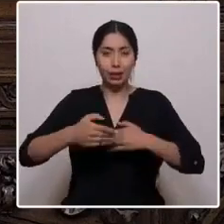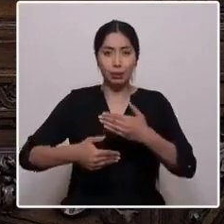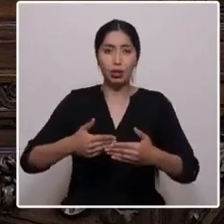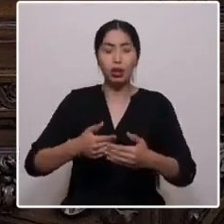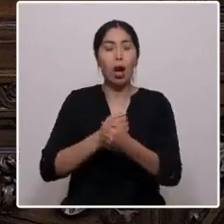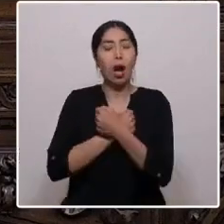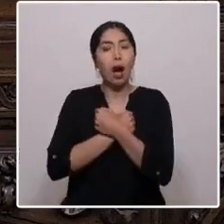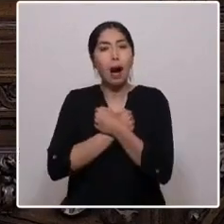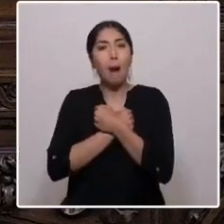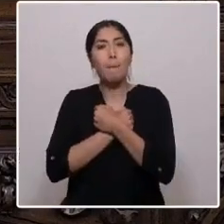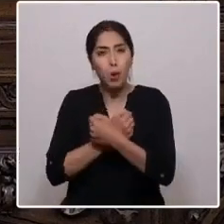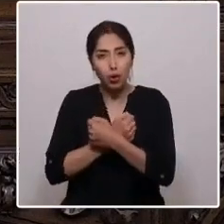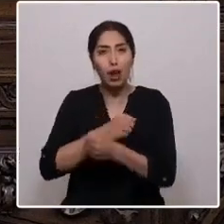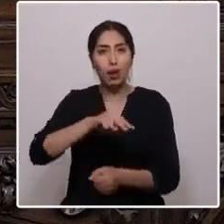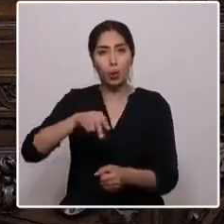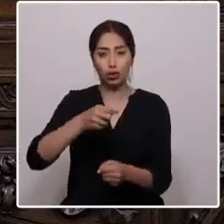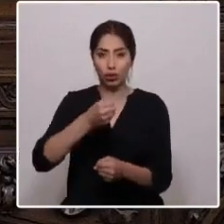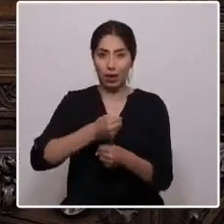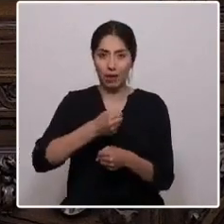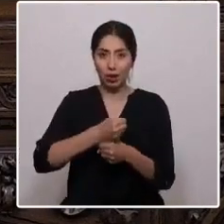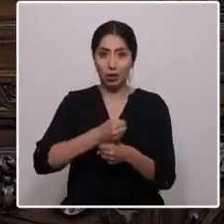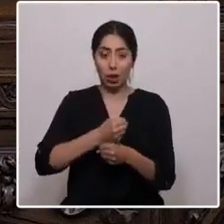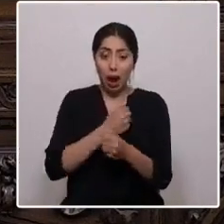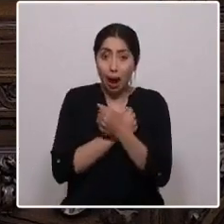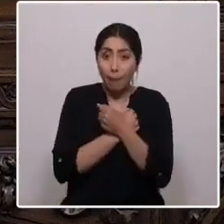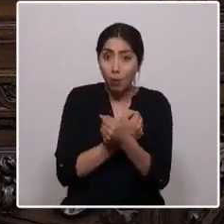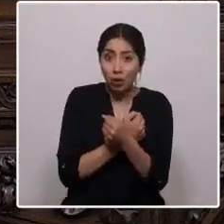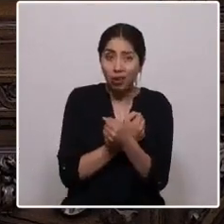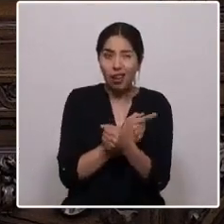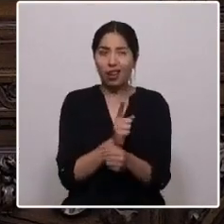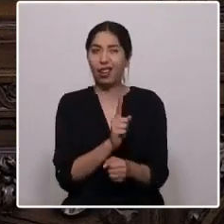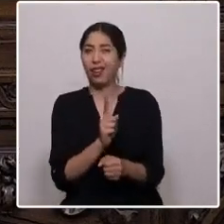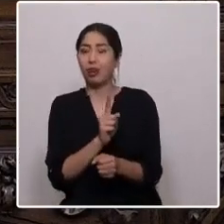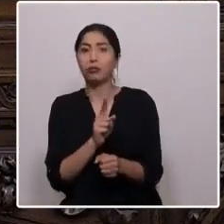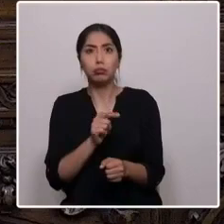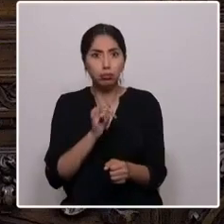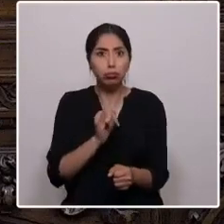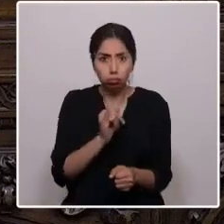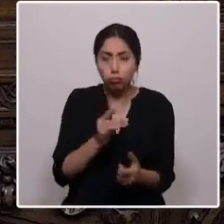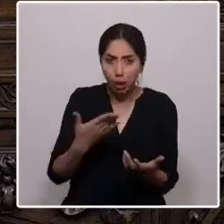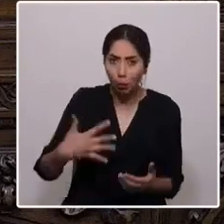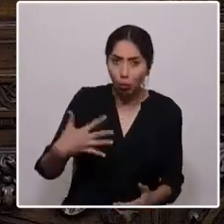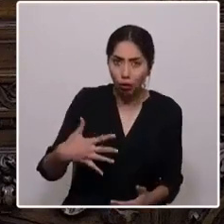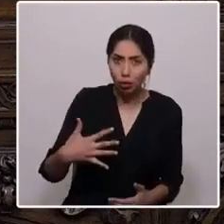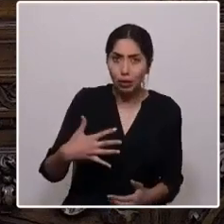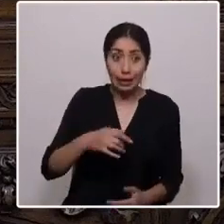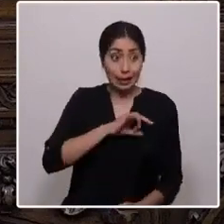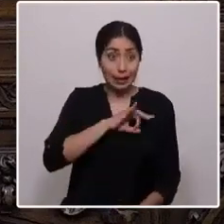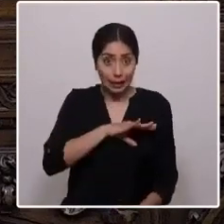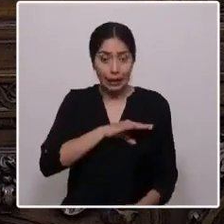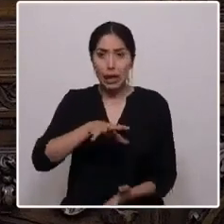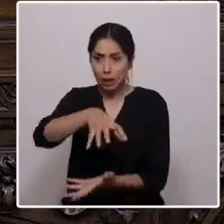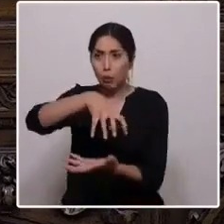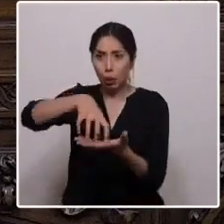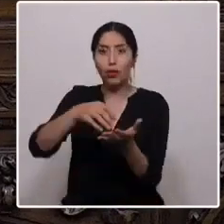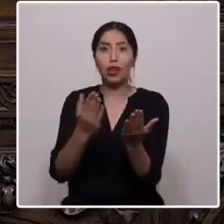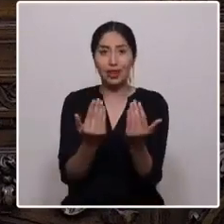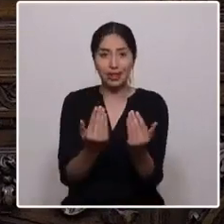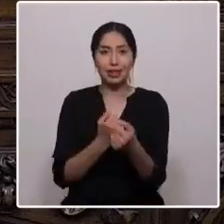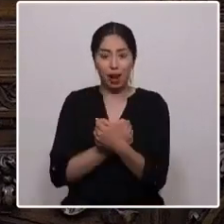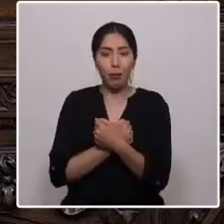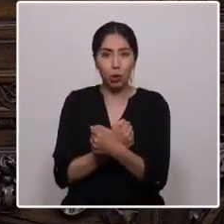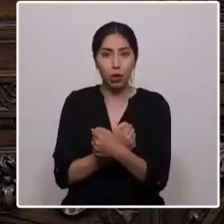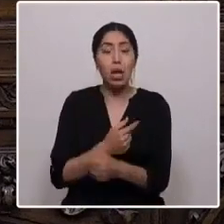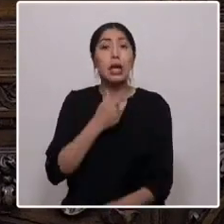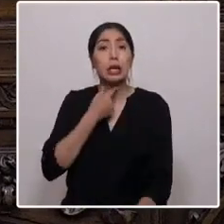amor a nuestro trabajo. Porque el amor nunca está de más. Y nuestro Chile y sus pueblos lo necesitan. Quiero un Chile mejor.